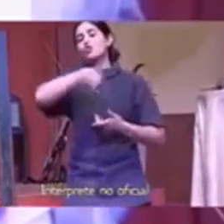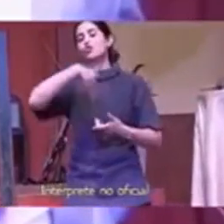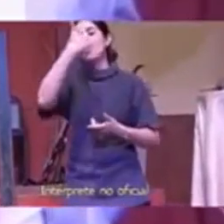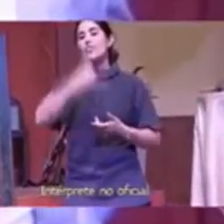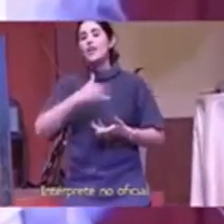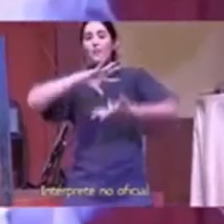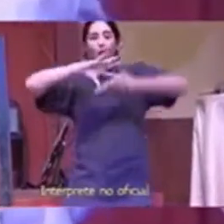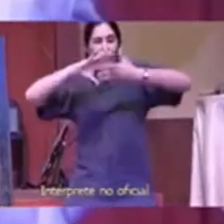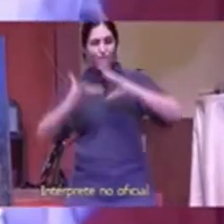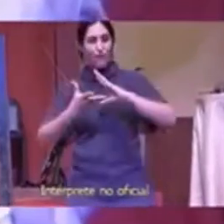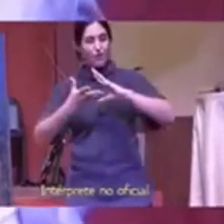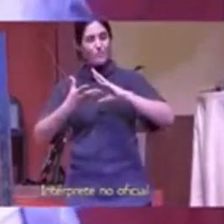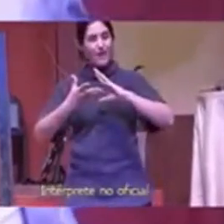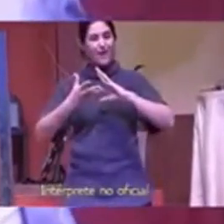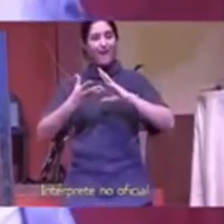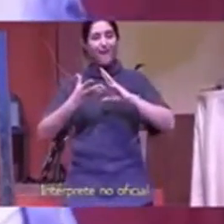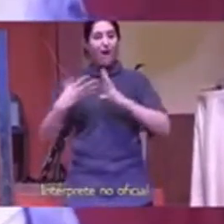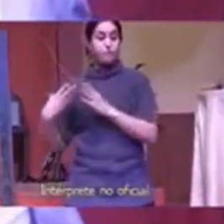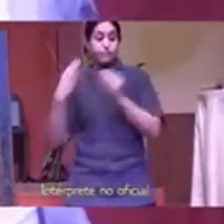ayudarlos en su pobreza